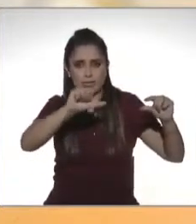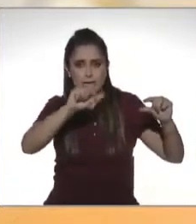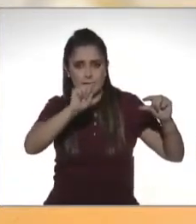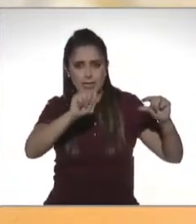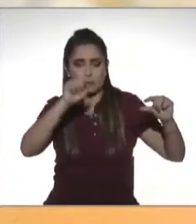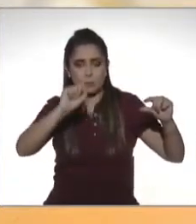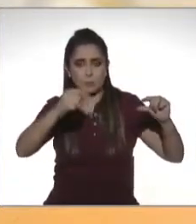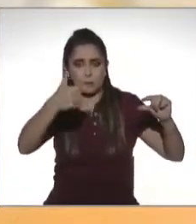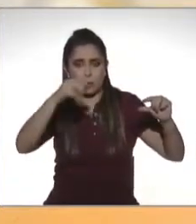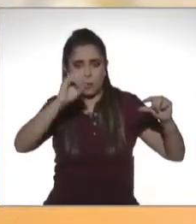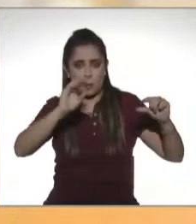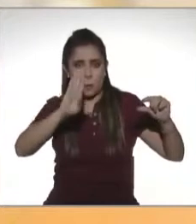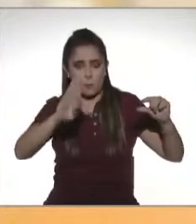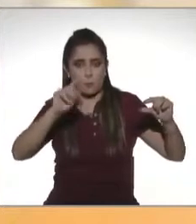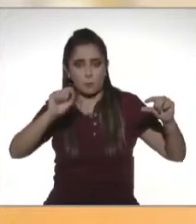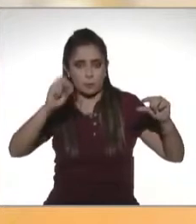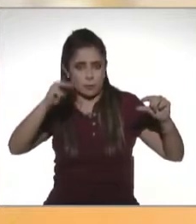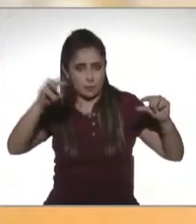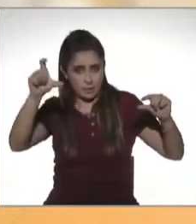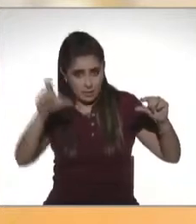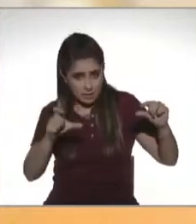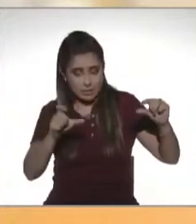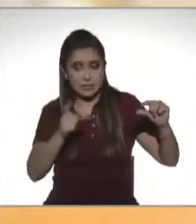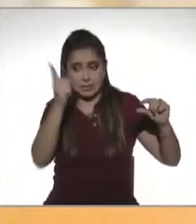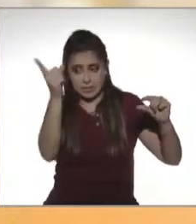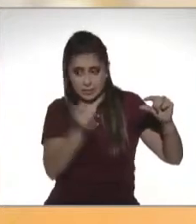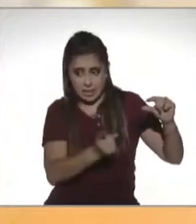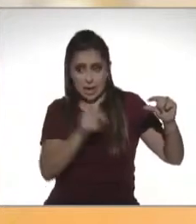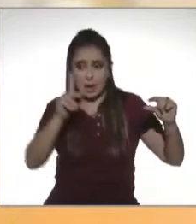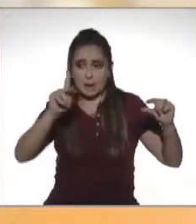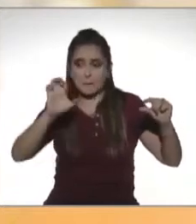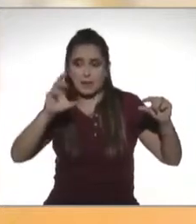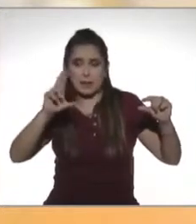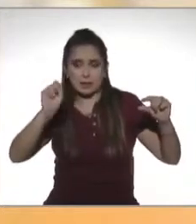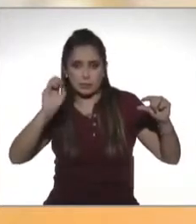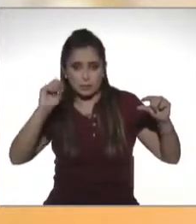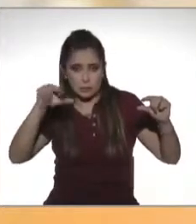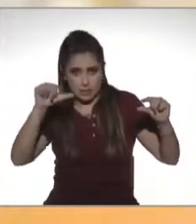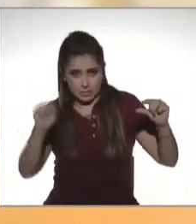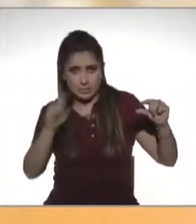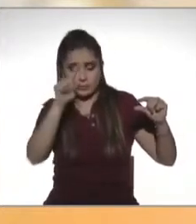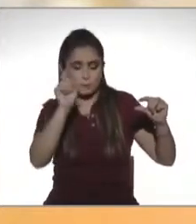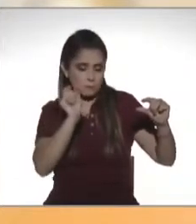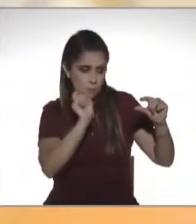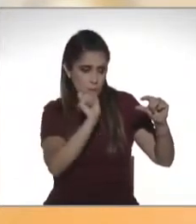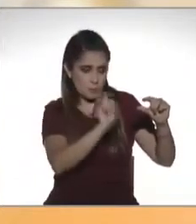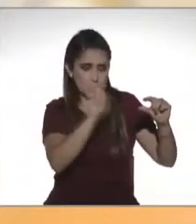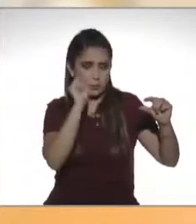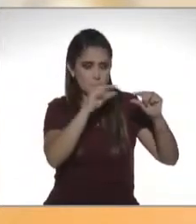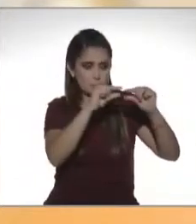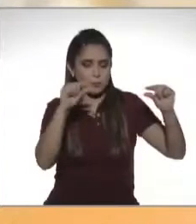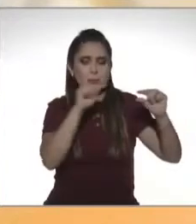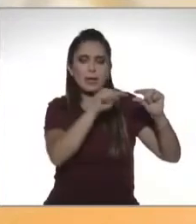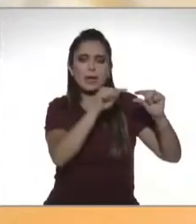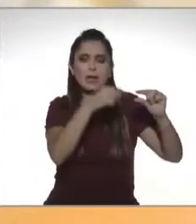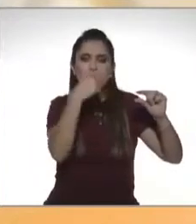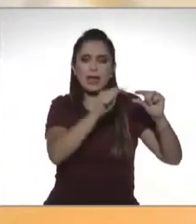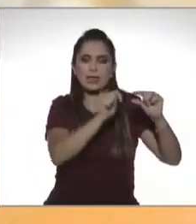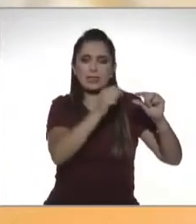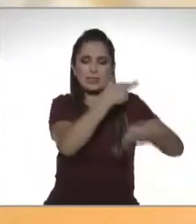.gov.mx diagonal personas y da clic en la pestaña que dice